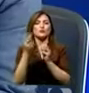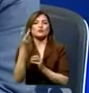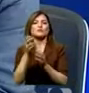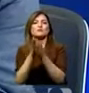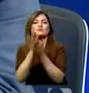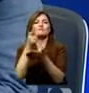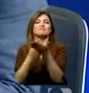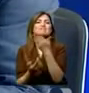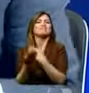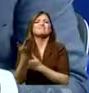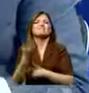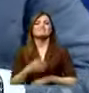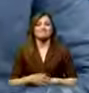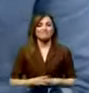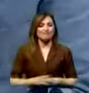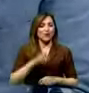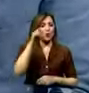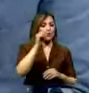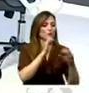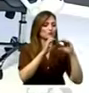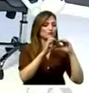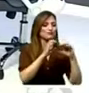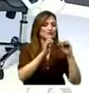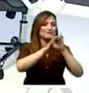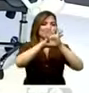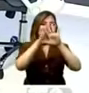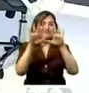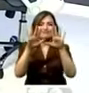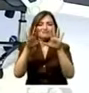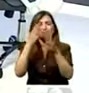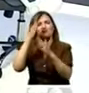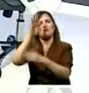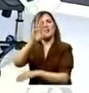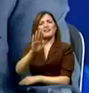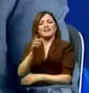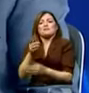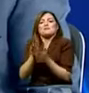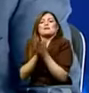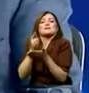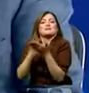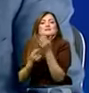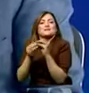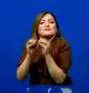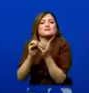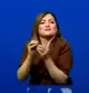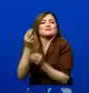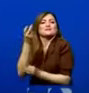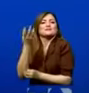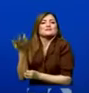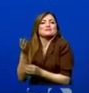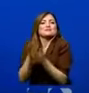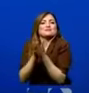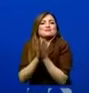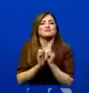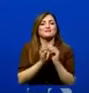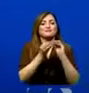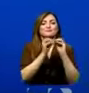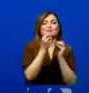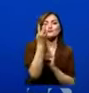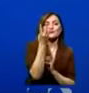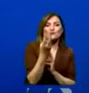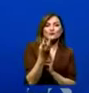democrática? Que seamos claros y dígamosle al país, de una vez y de frente, ¿qué andan pidiendo los políticos? No, en el caso de la izquierda